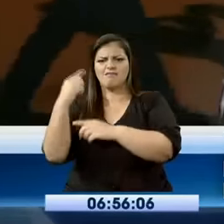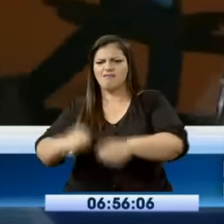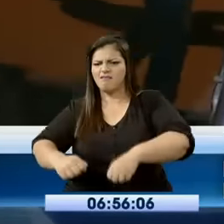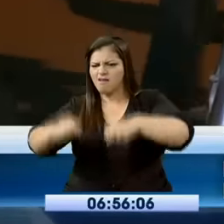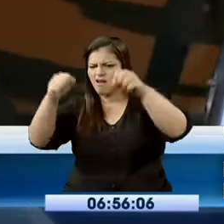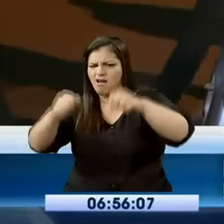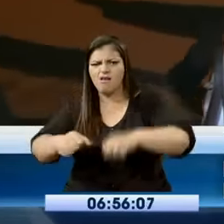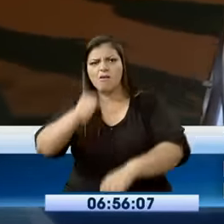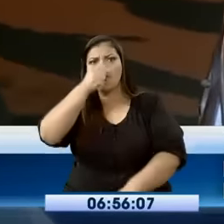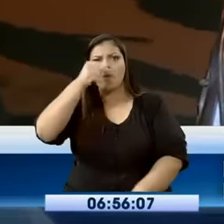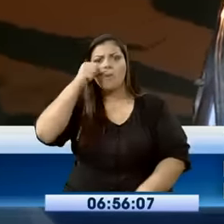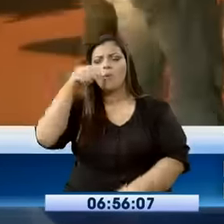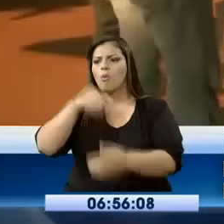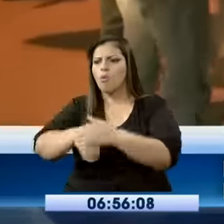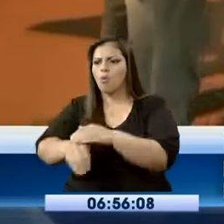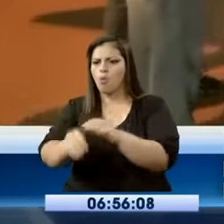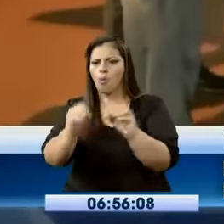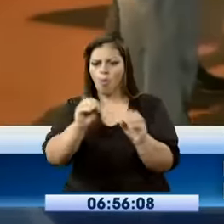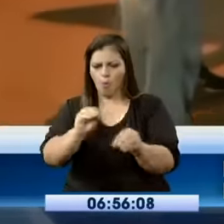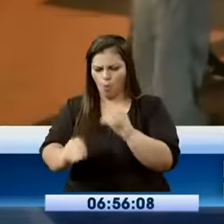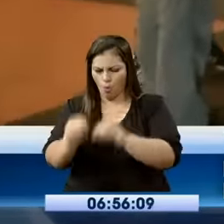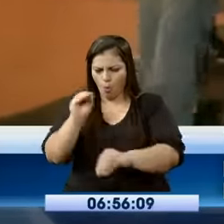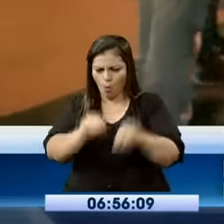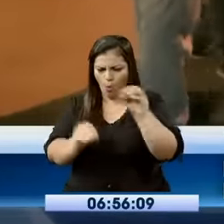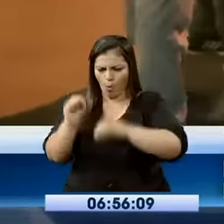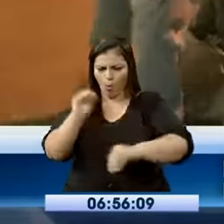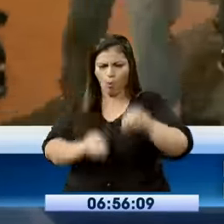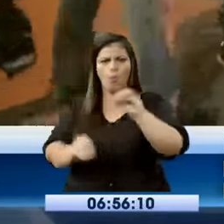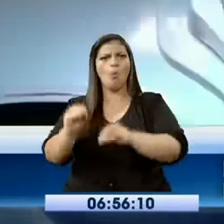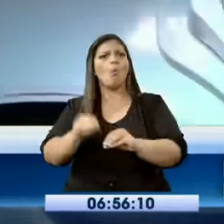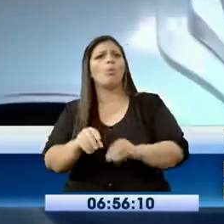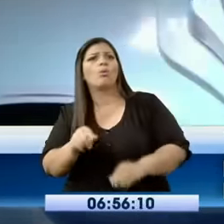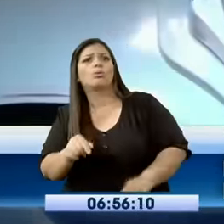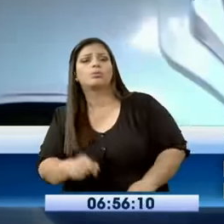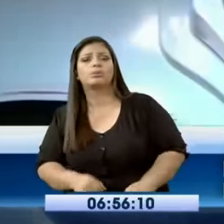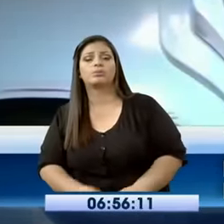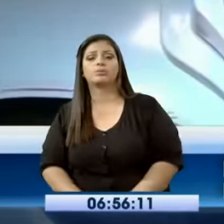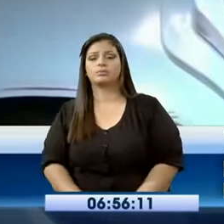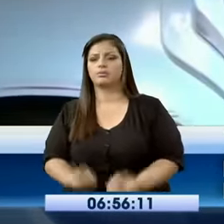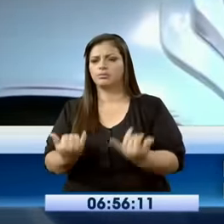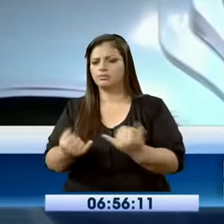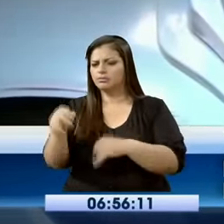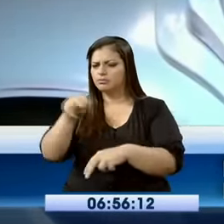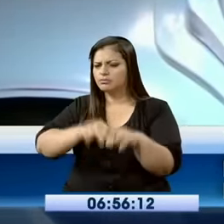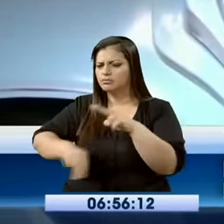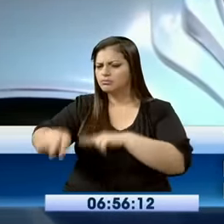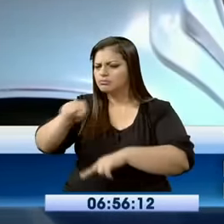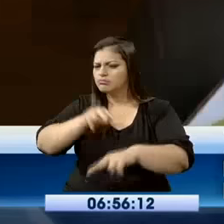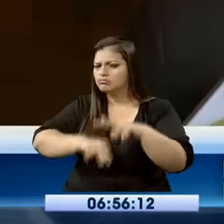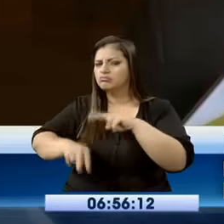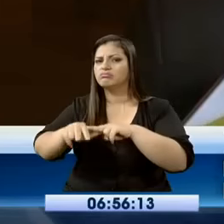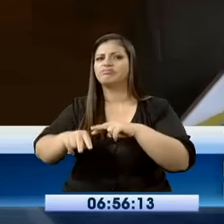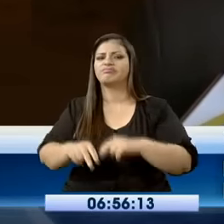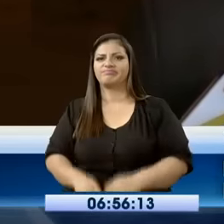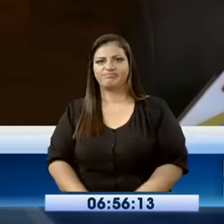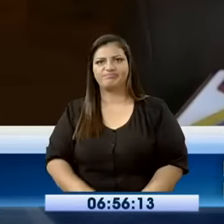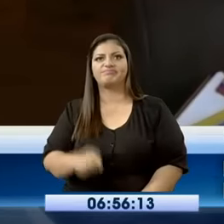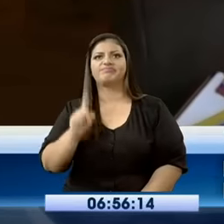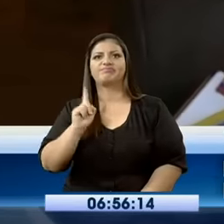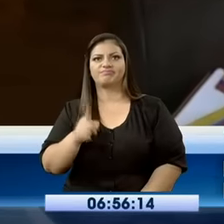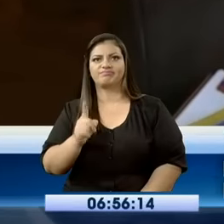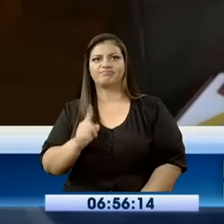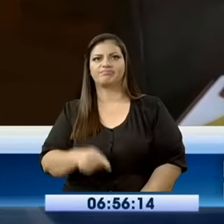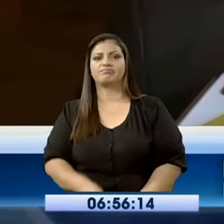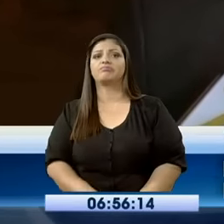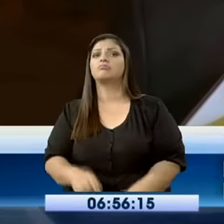aparentemente pues de manera externa no se verifica en ninguna normalidad. Pero ya al verificar el interior del vehículo pues se encuentra como tal